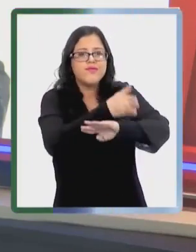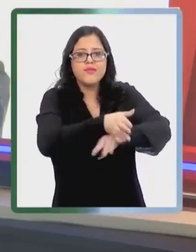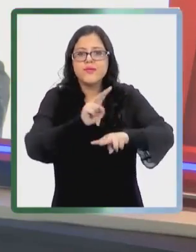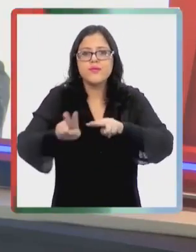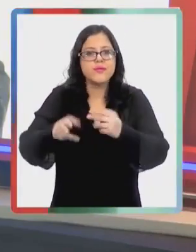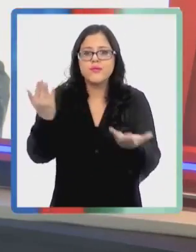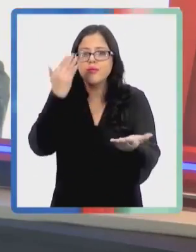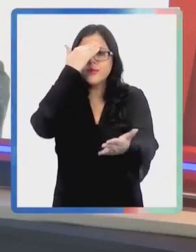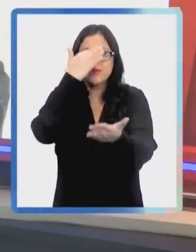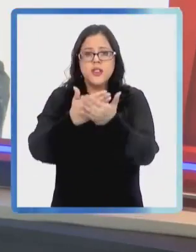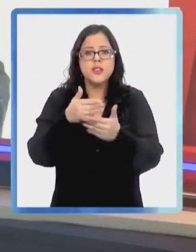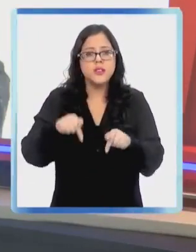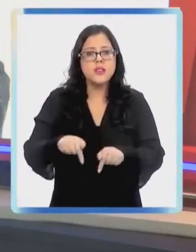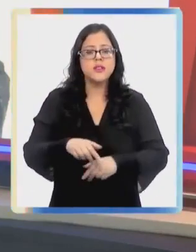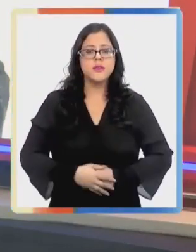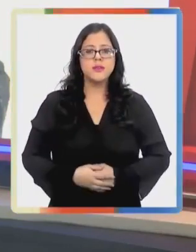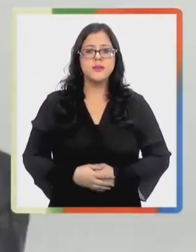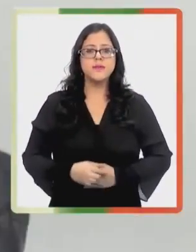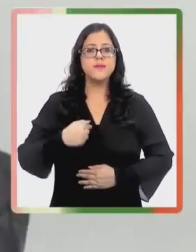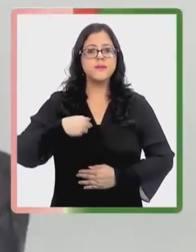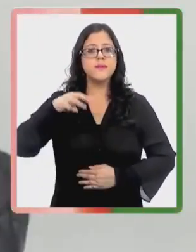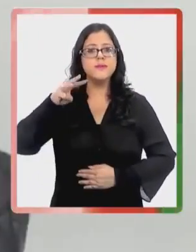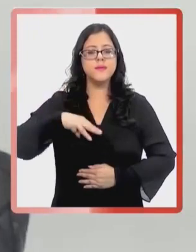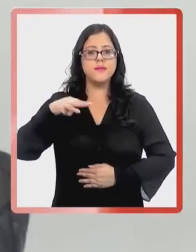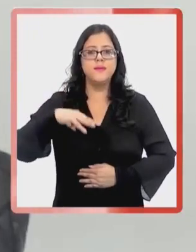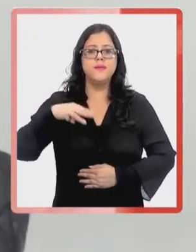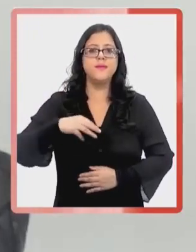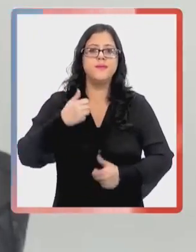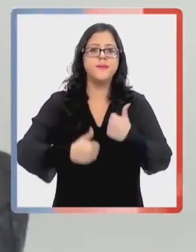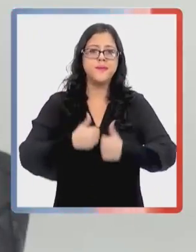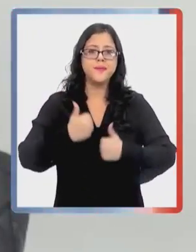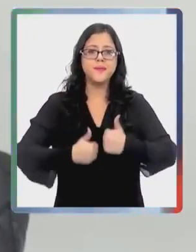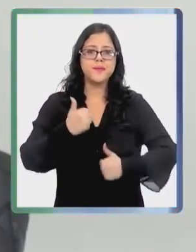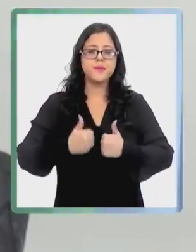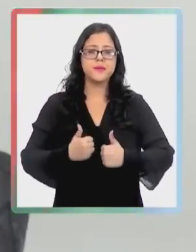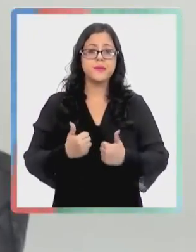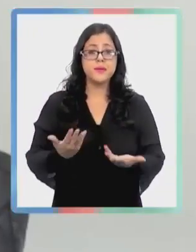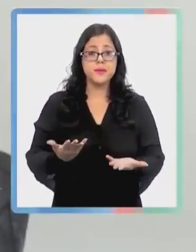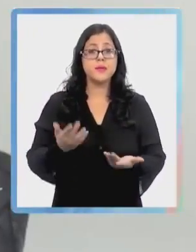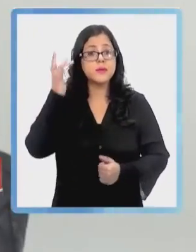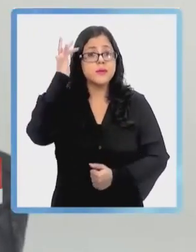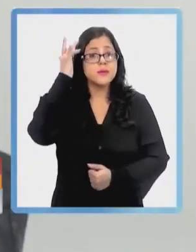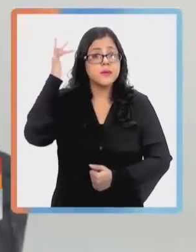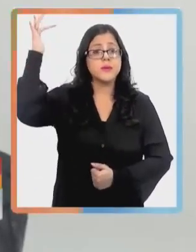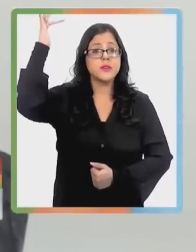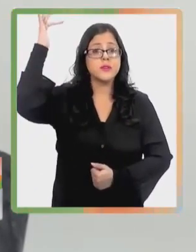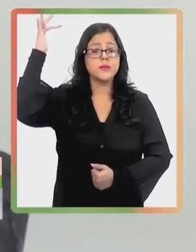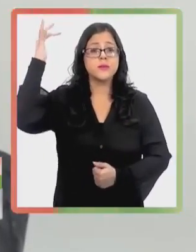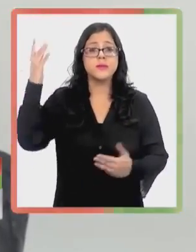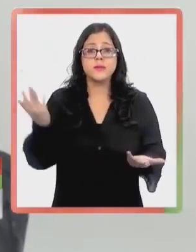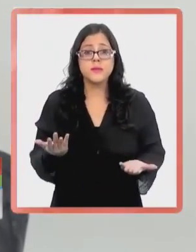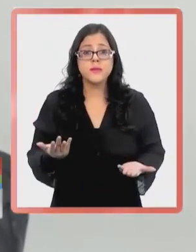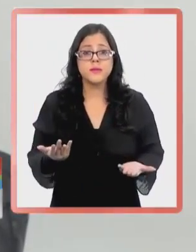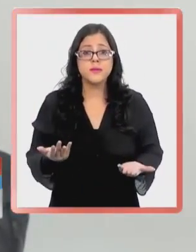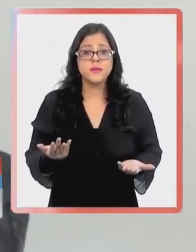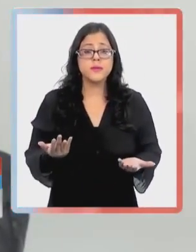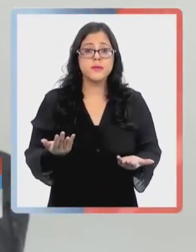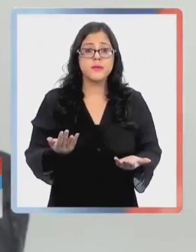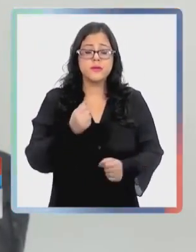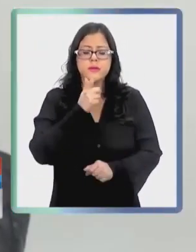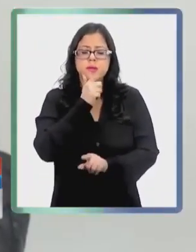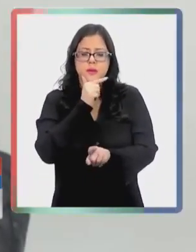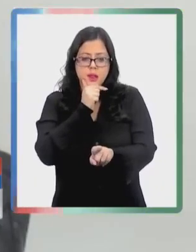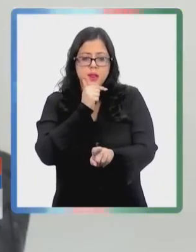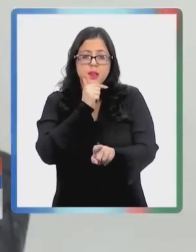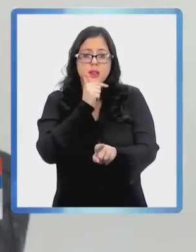dónde recurrir? ¿Qué hacer? ¿Cómo enfrentar esta situación? Yo, como mamá de Scarlett, como profesional experta en el área, mi primera recomendación es que a la